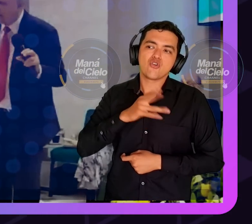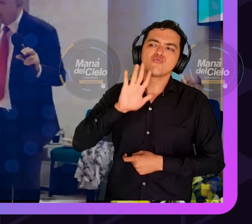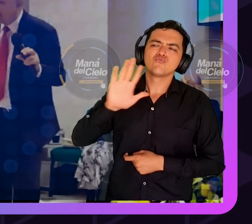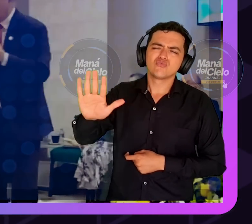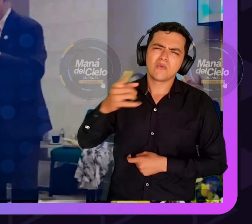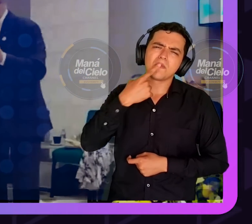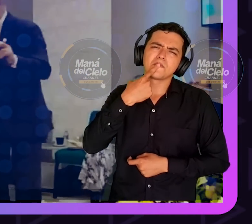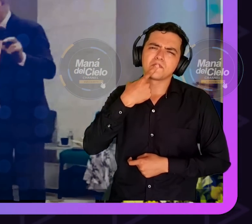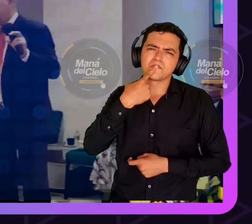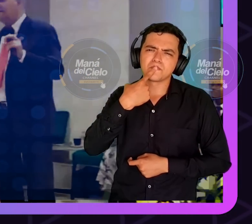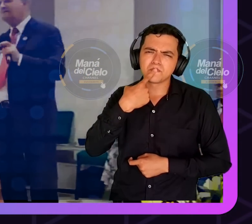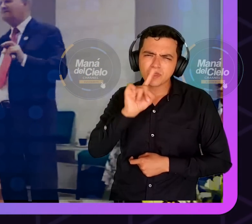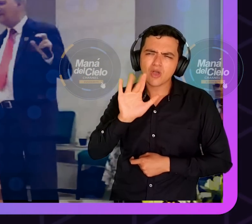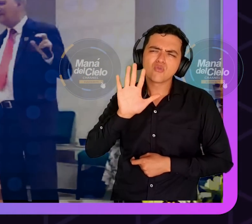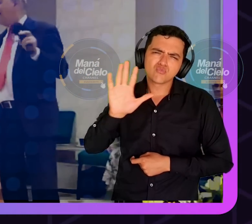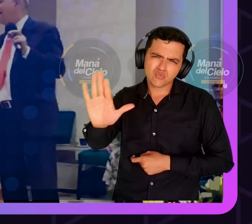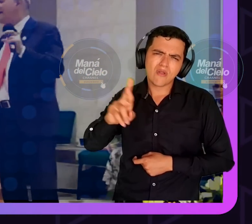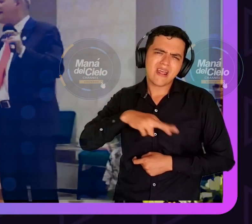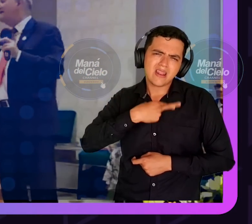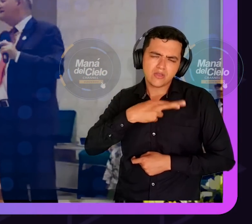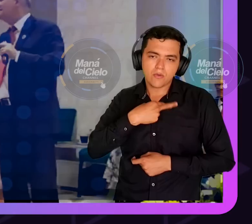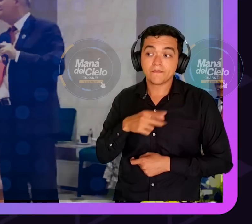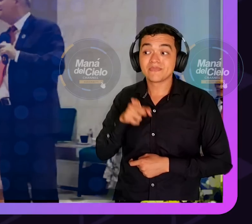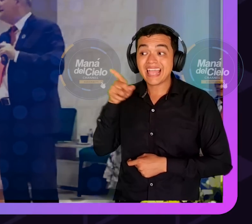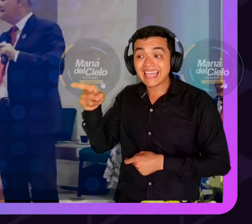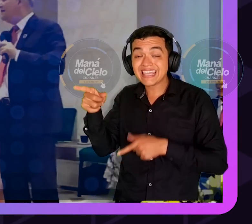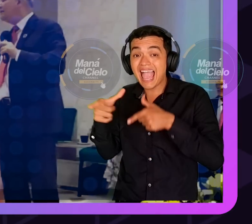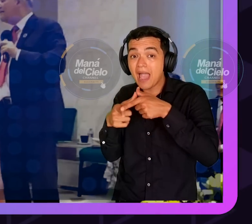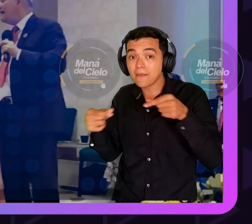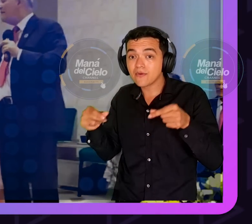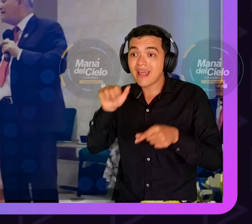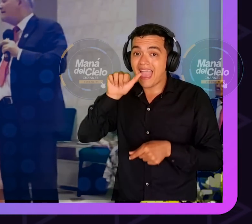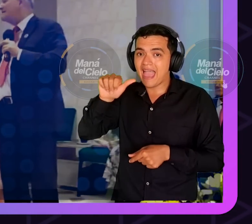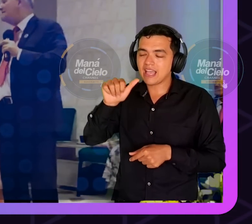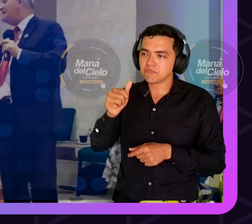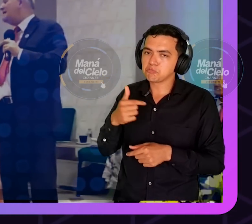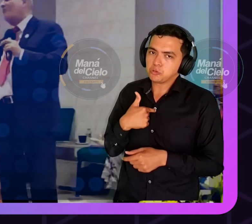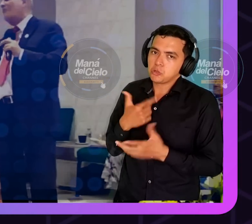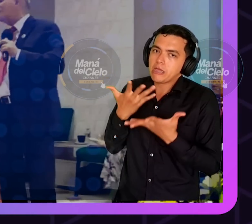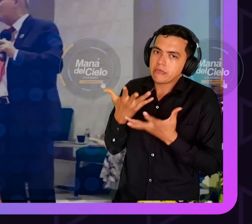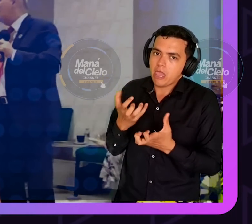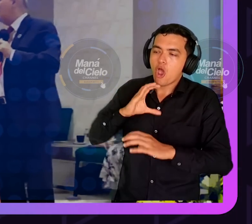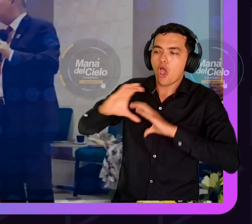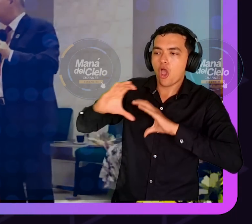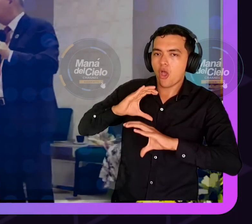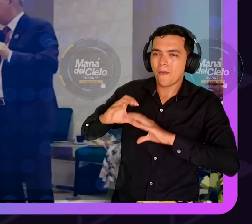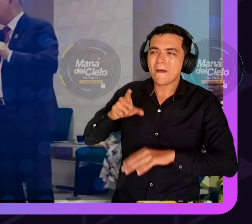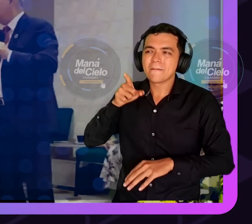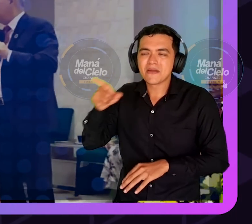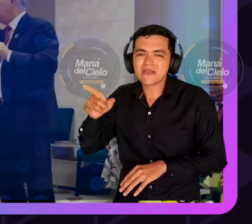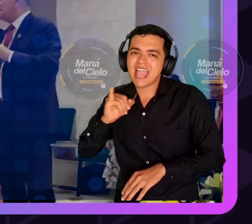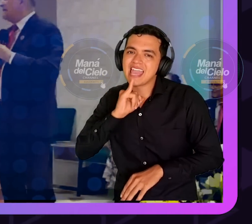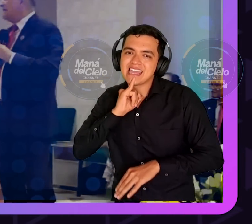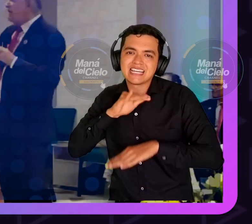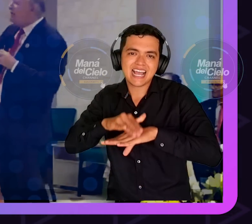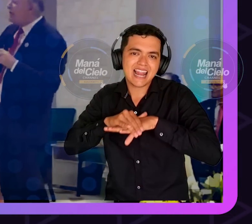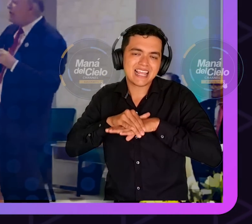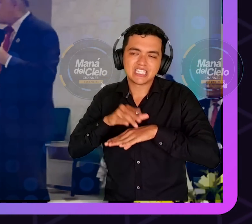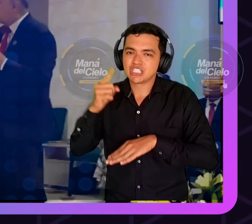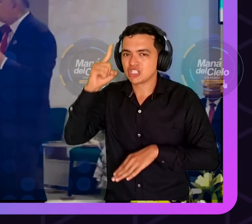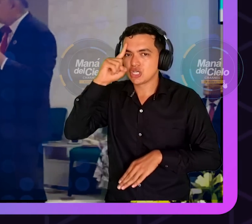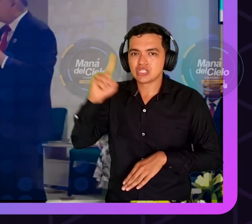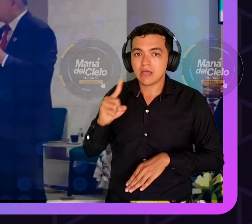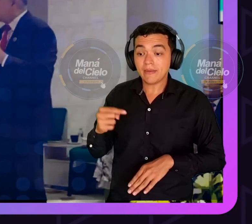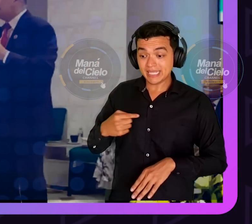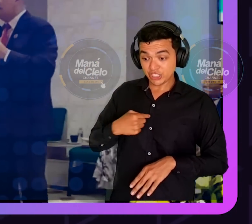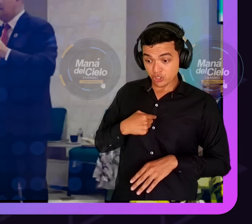inglés, no hablaba nada. Ni yo hablaba de japonés, ni ella tampoco inglés. Se sabía no ella un poquito